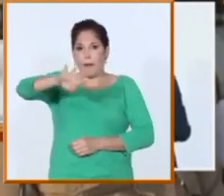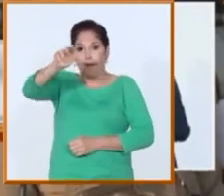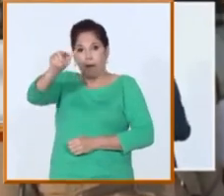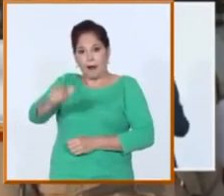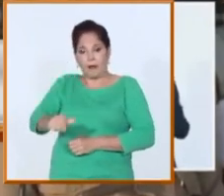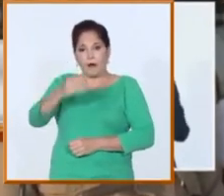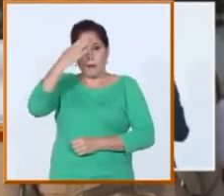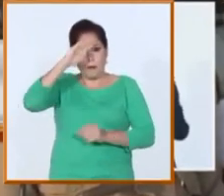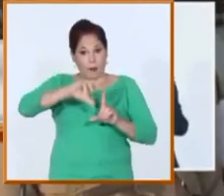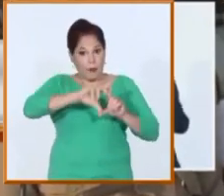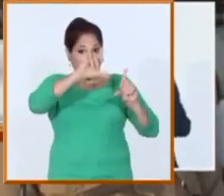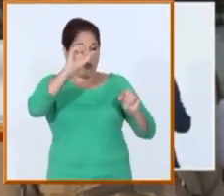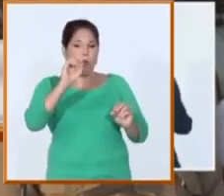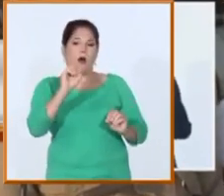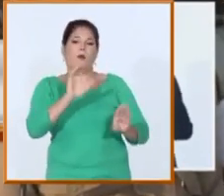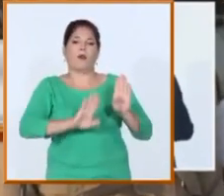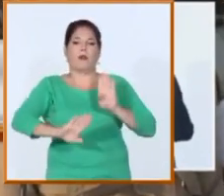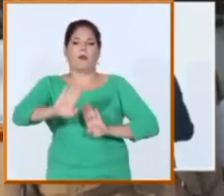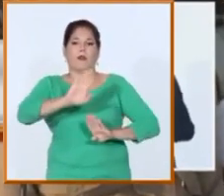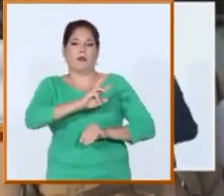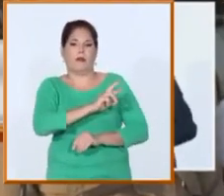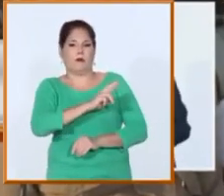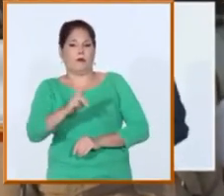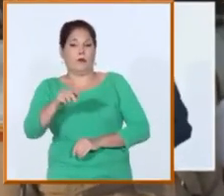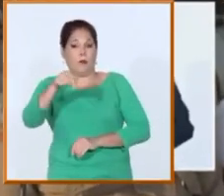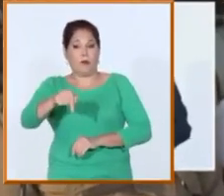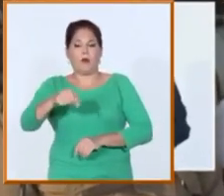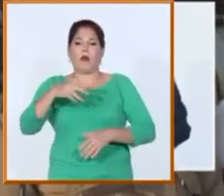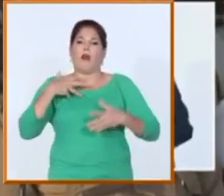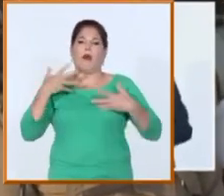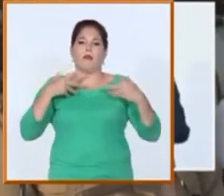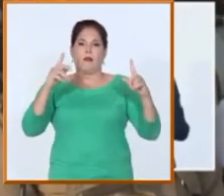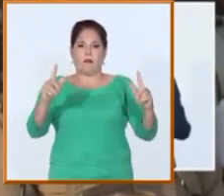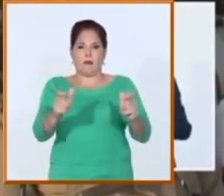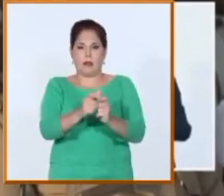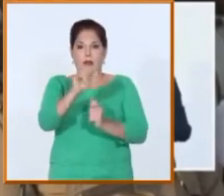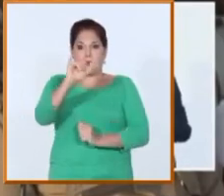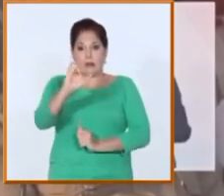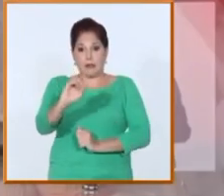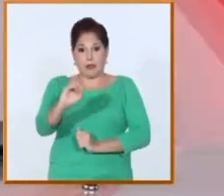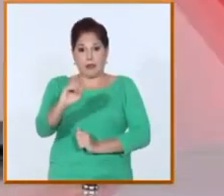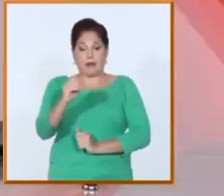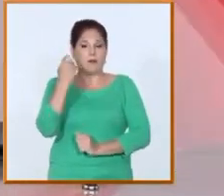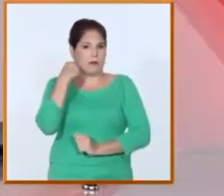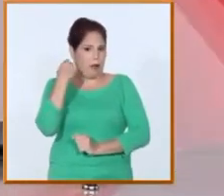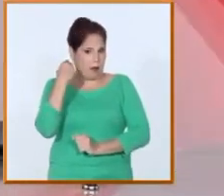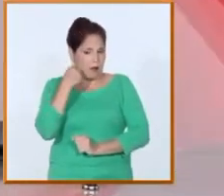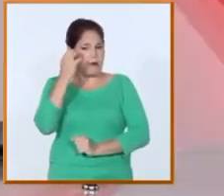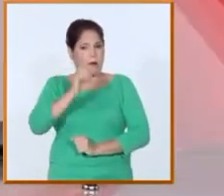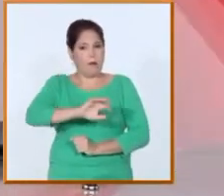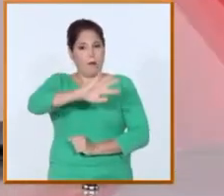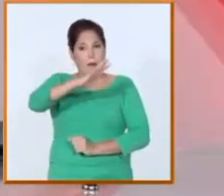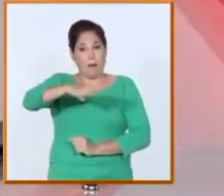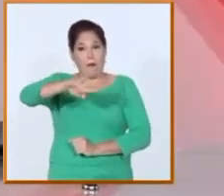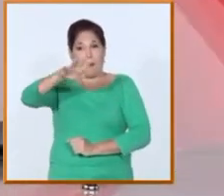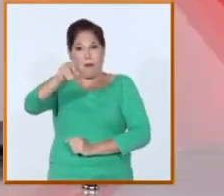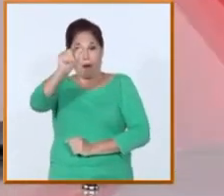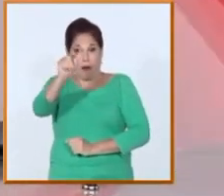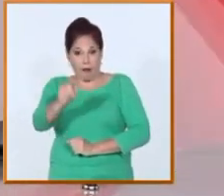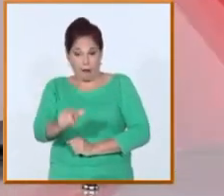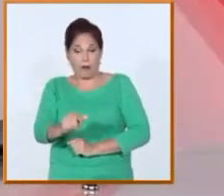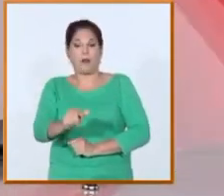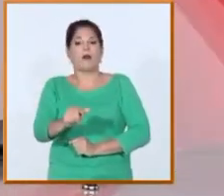o muerte. Hoy fue celebrado el acto por esos 60 años de la Marina de Guerra Revolucionaria que fue